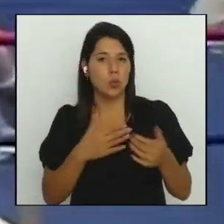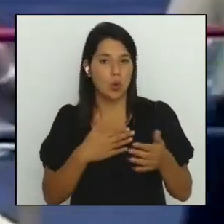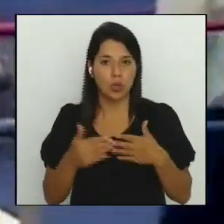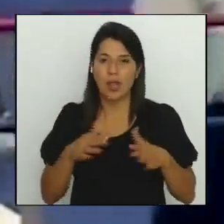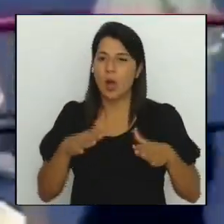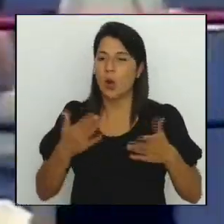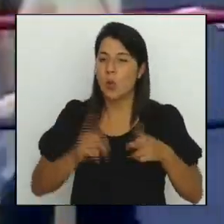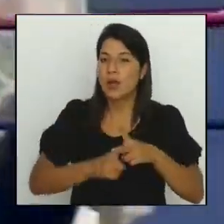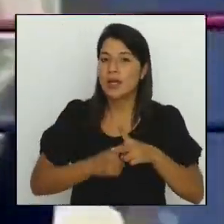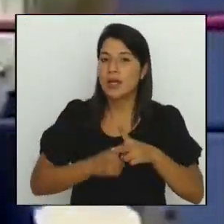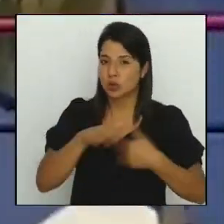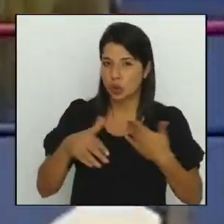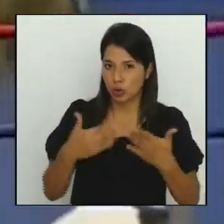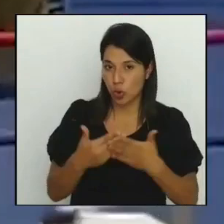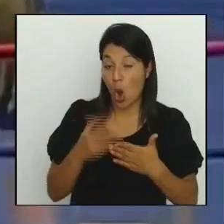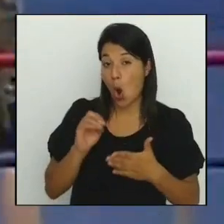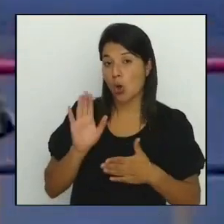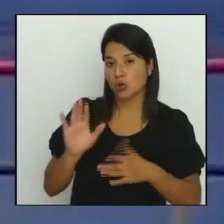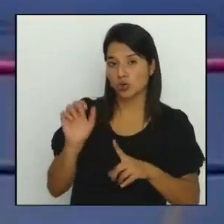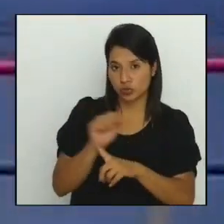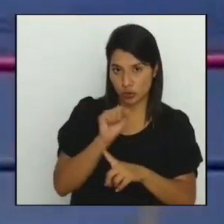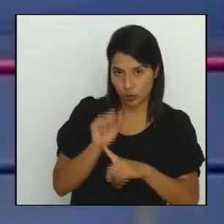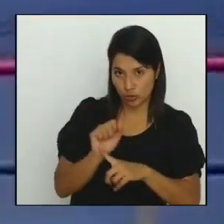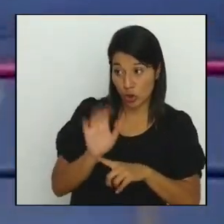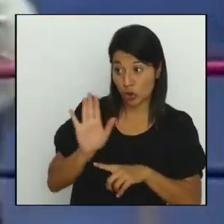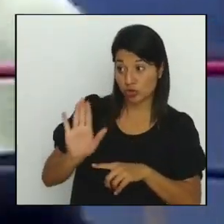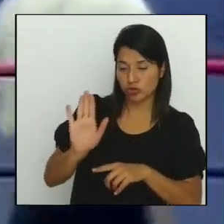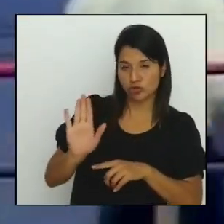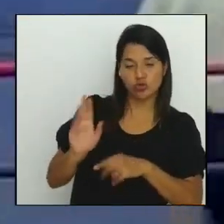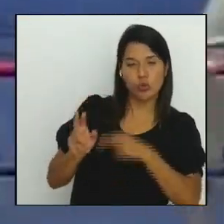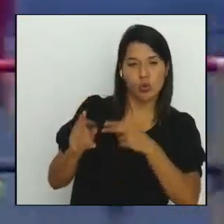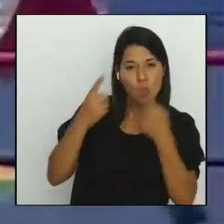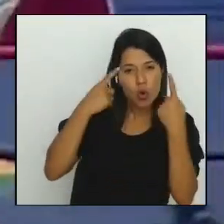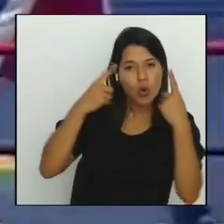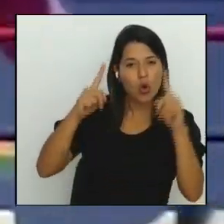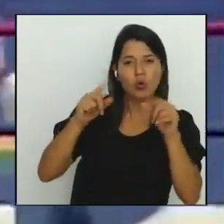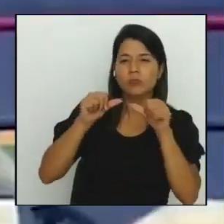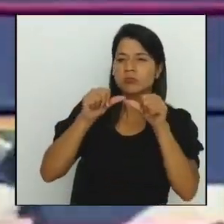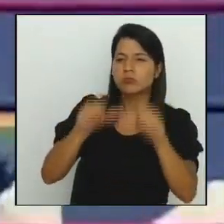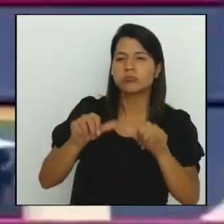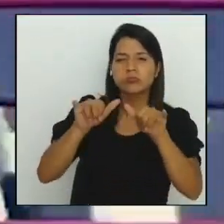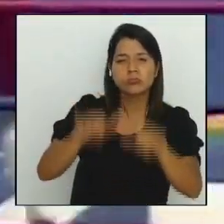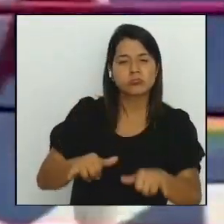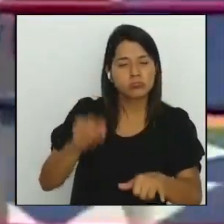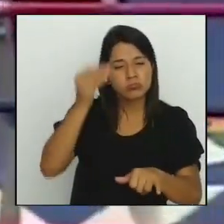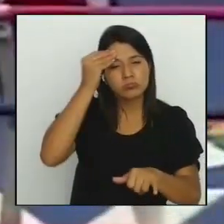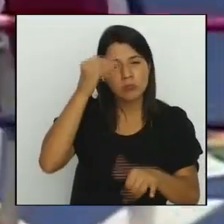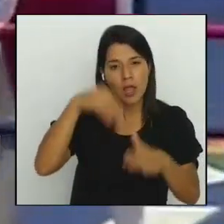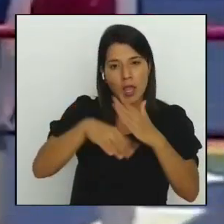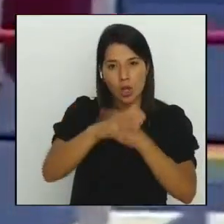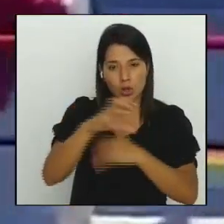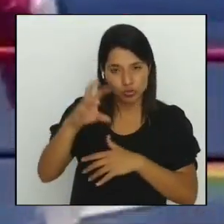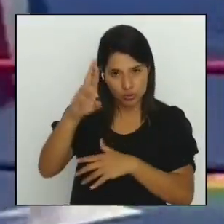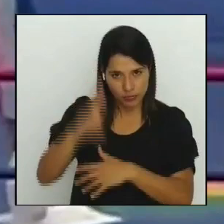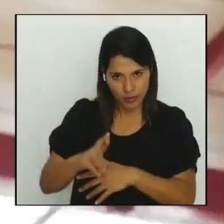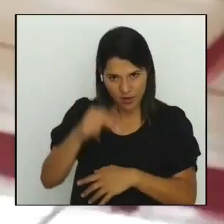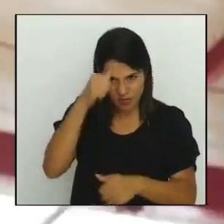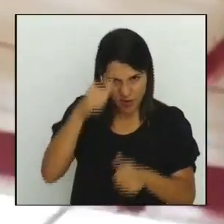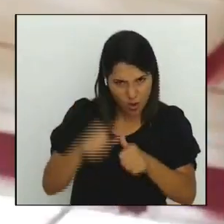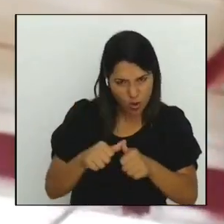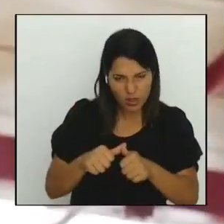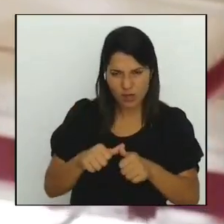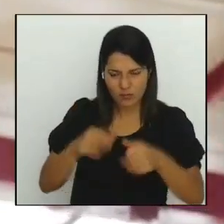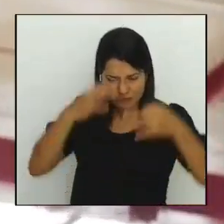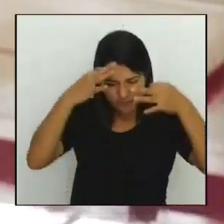el legado de Humberto Aranda perdurará en la memoria colectiva de Costa Rica recordándonos que el coraje y la determinación pueden